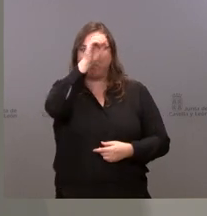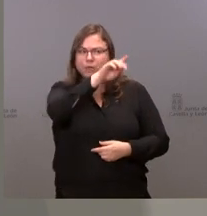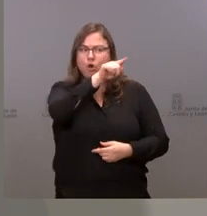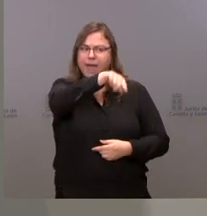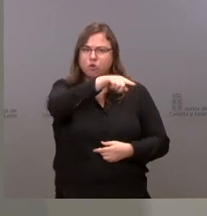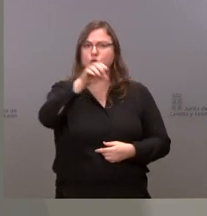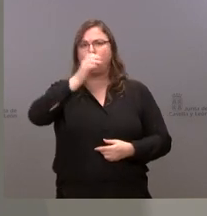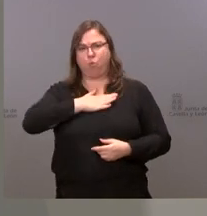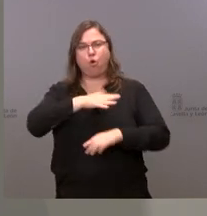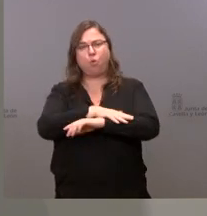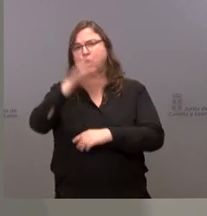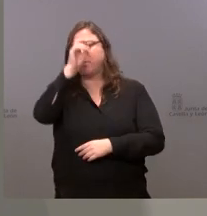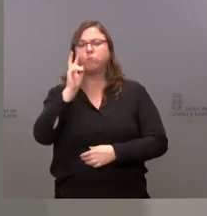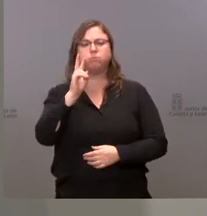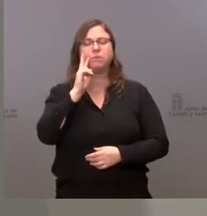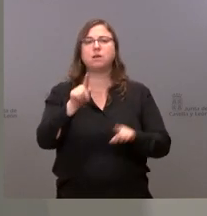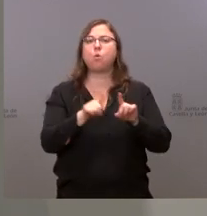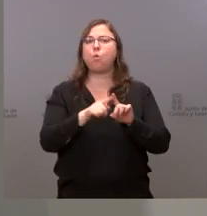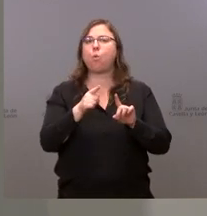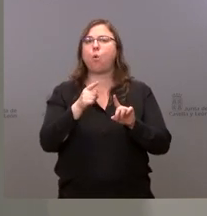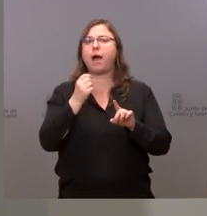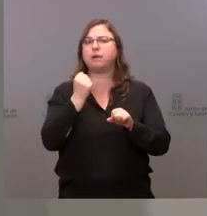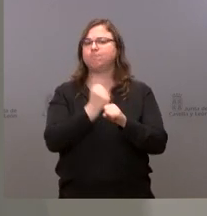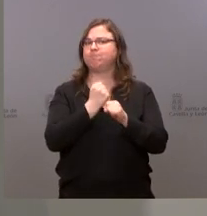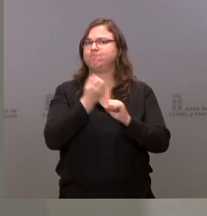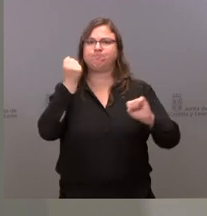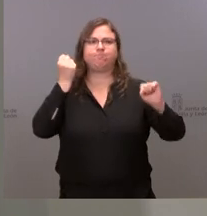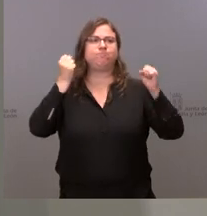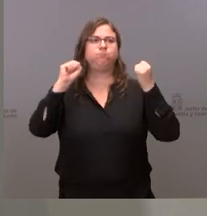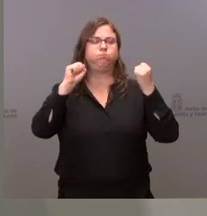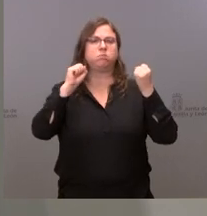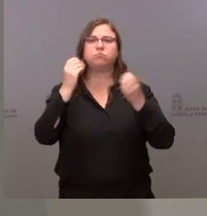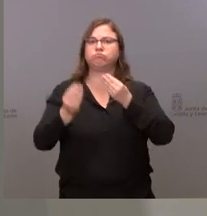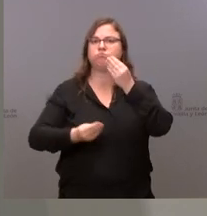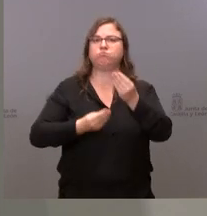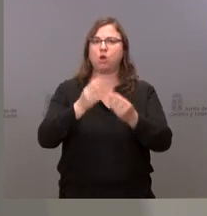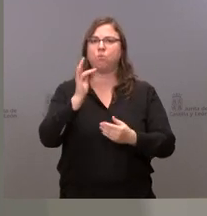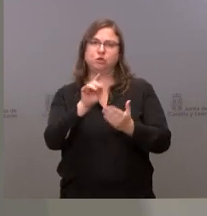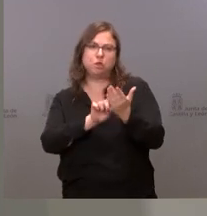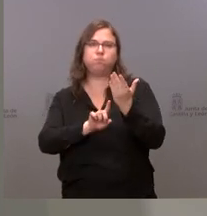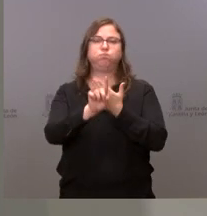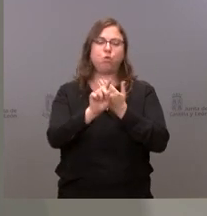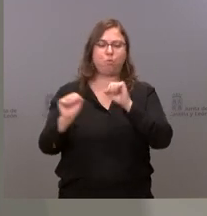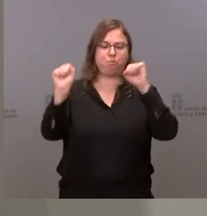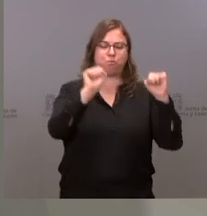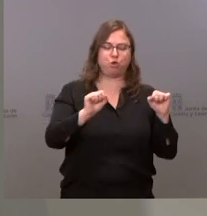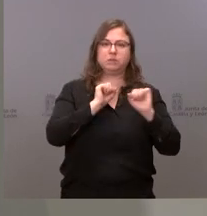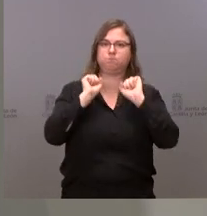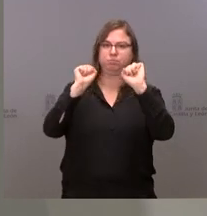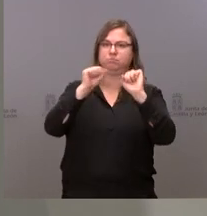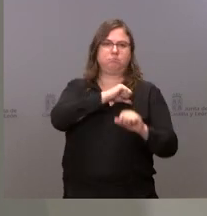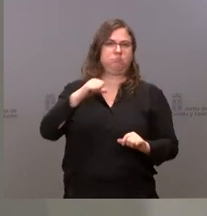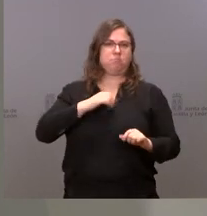Gobierno, pues una actividad claramente proactiva en relación con la protección ante el virus.